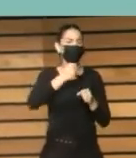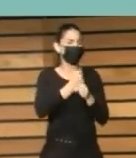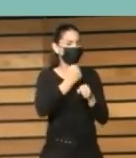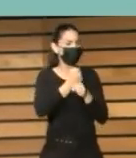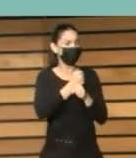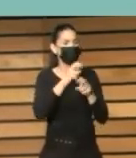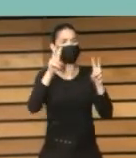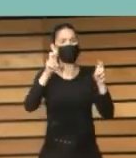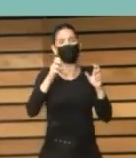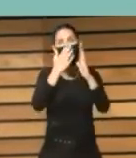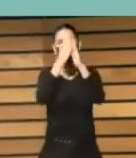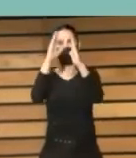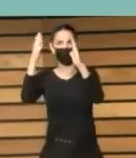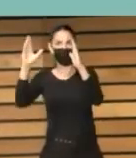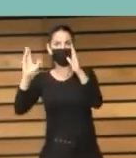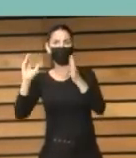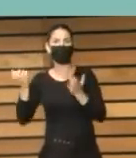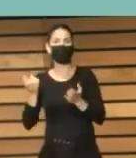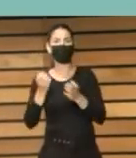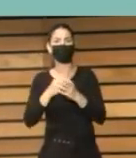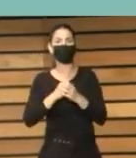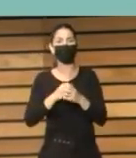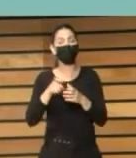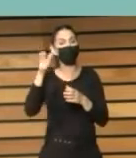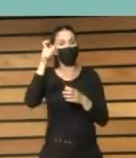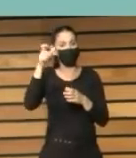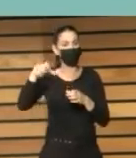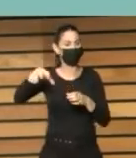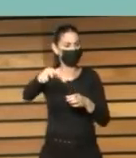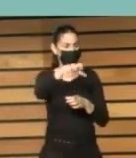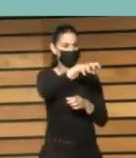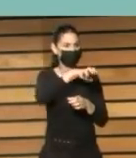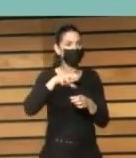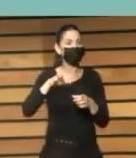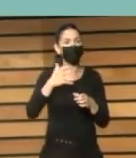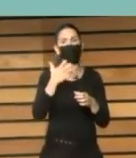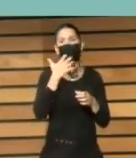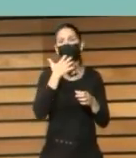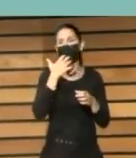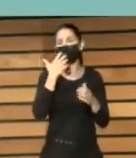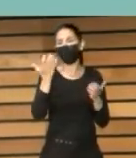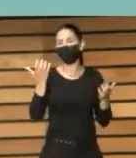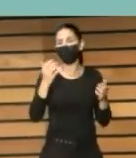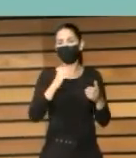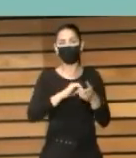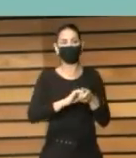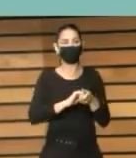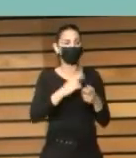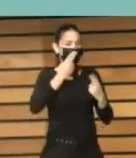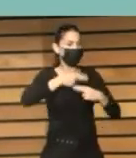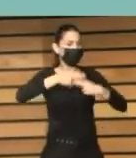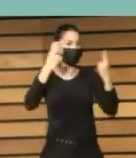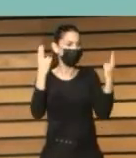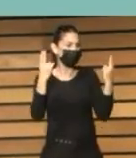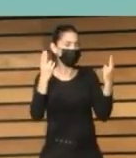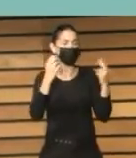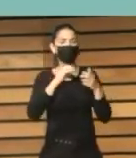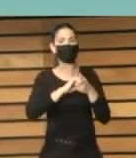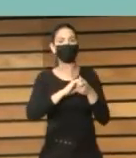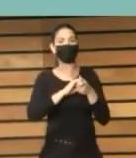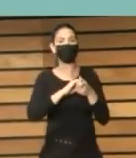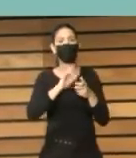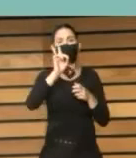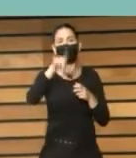todo con bibliotecas municipales pero se podría trasladar a nivel autonómico por lo tanto en el ente con la autoridad pública de la cual depende la biblioteca